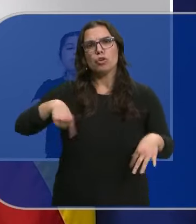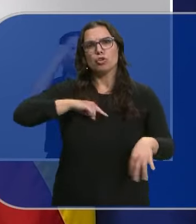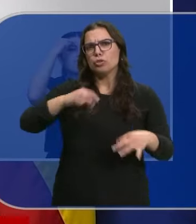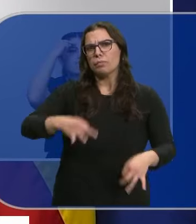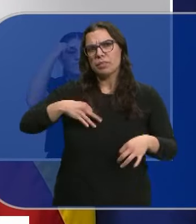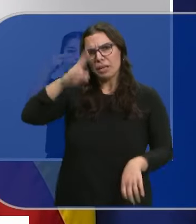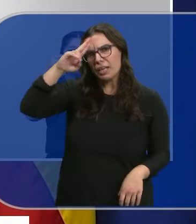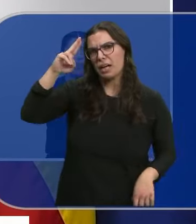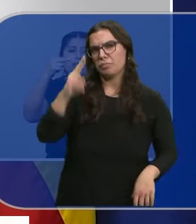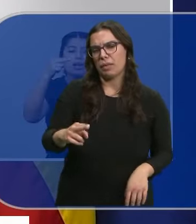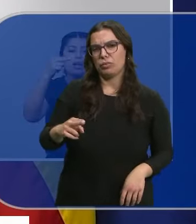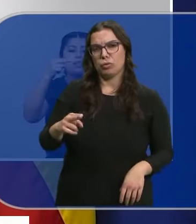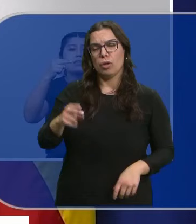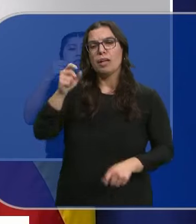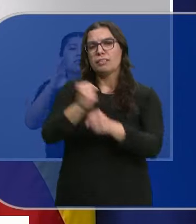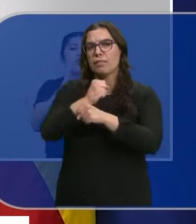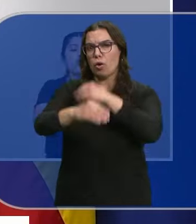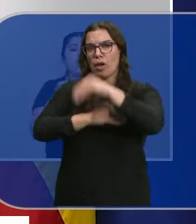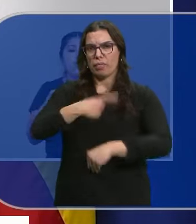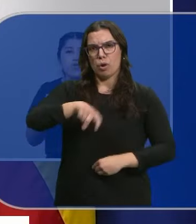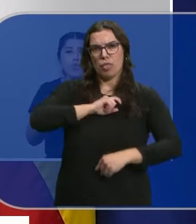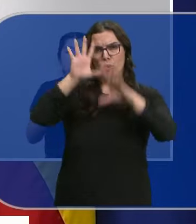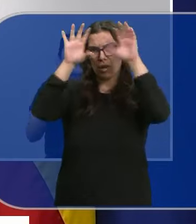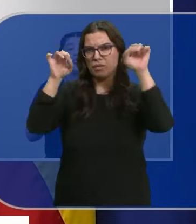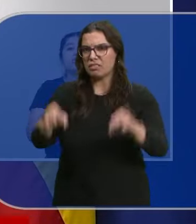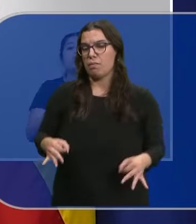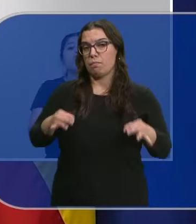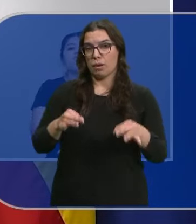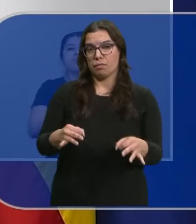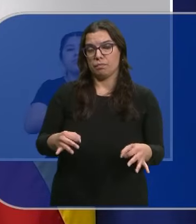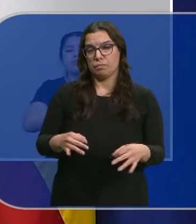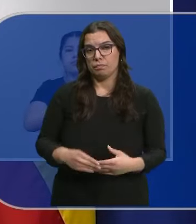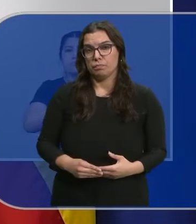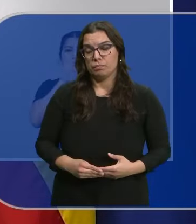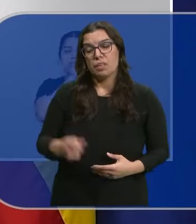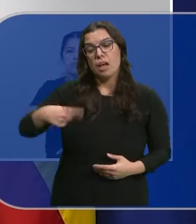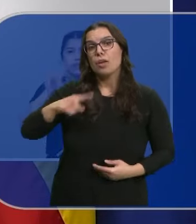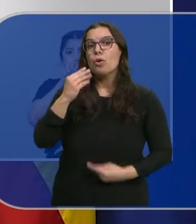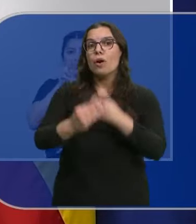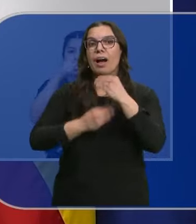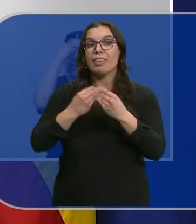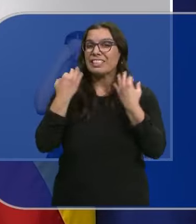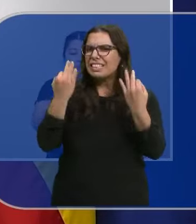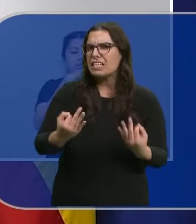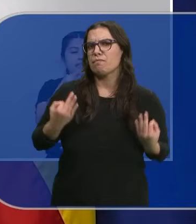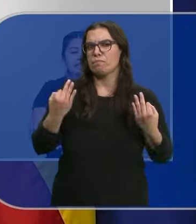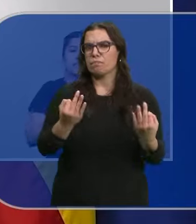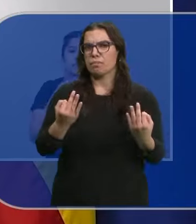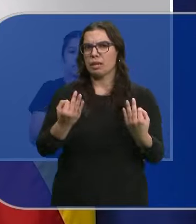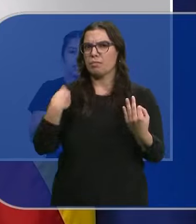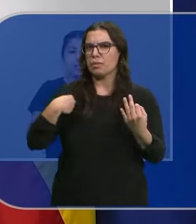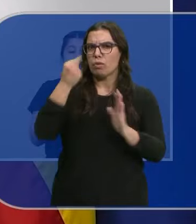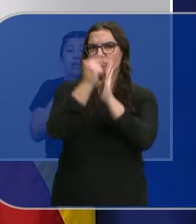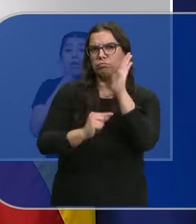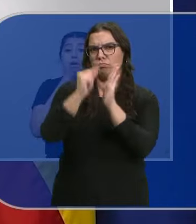siempre el trabajo de los cuerpos y fuerzas de seguridad del Estado Que actúan siempre bajo